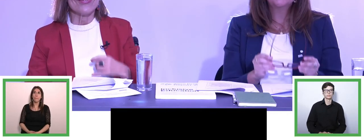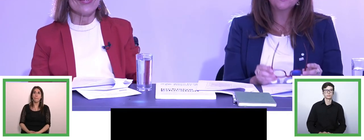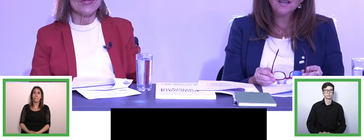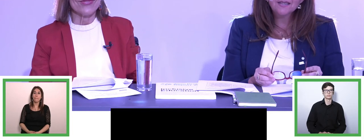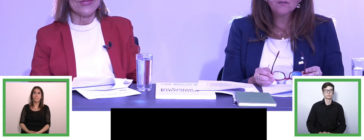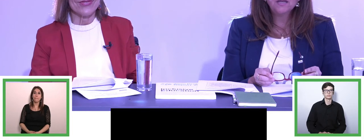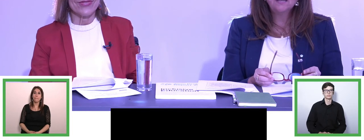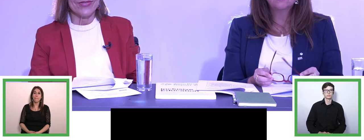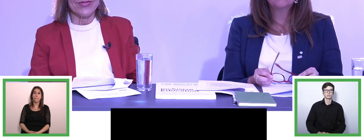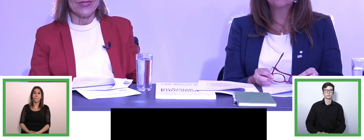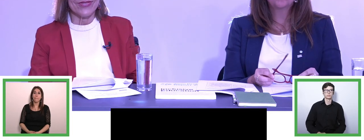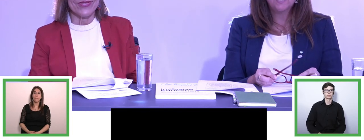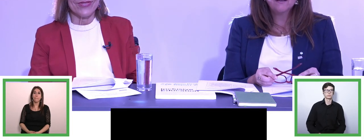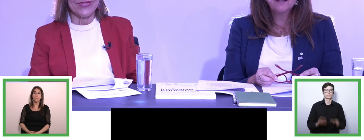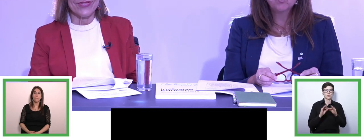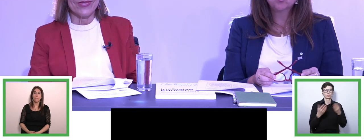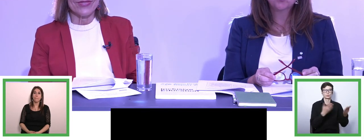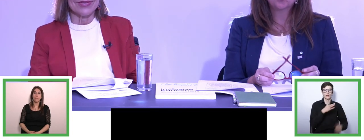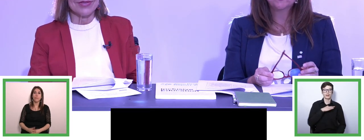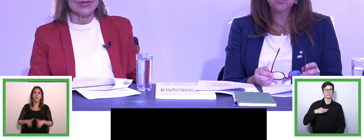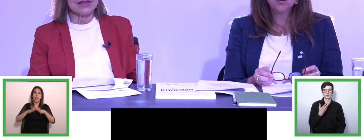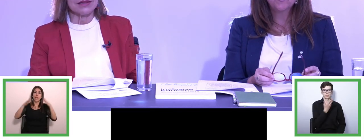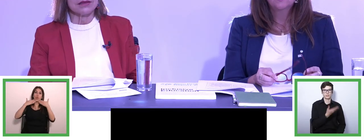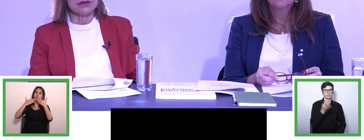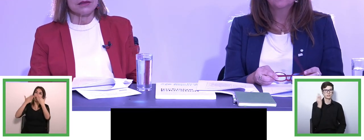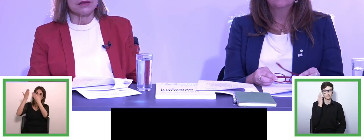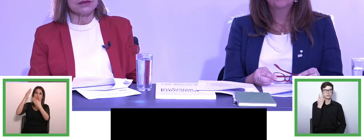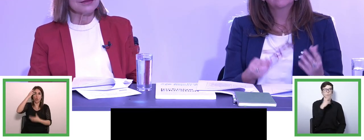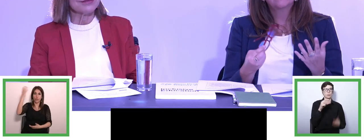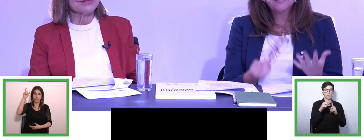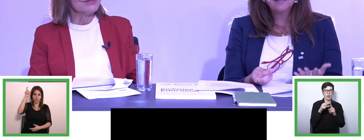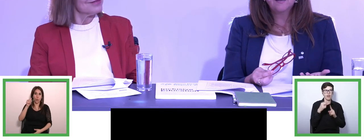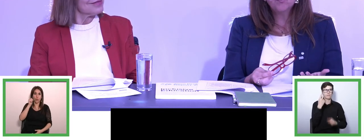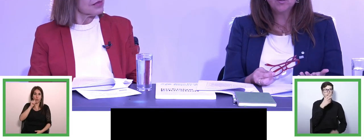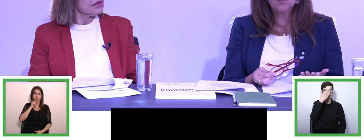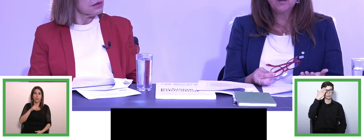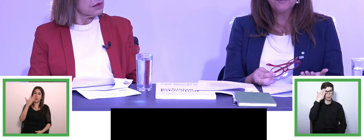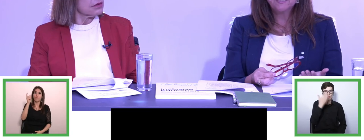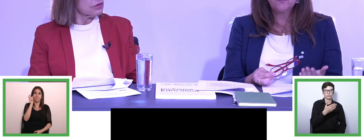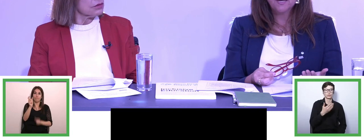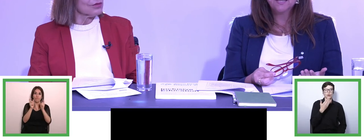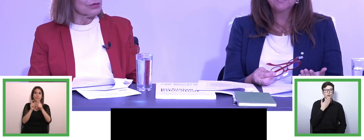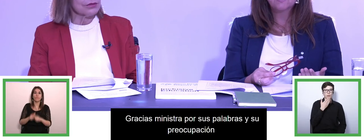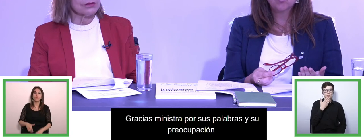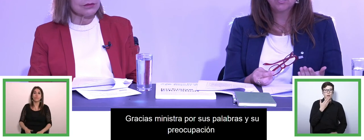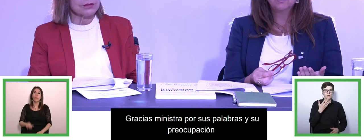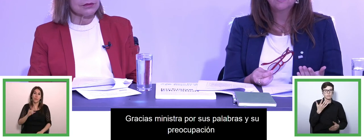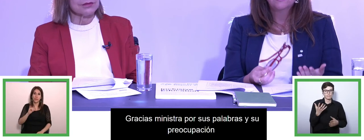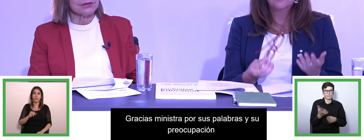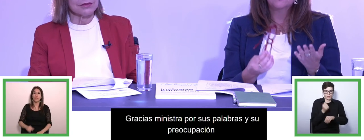muchísimas gracias ministra por sus palabras por su preocupación por darse el tiempo de poder participar en esta